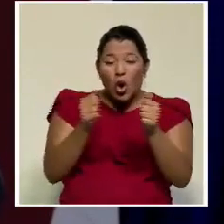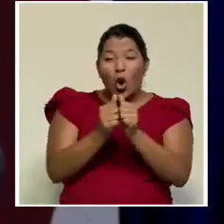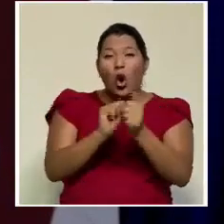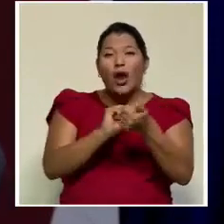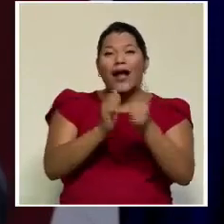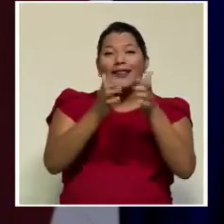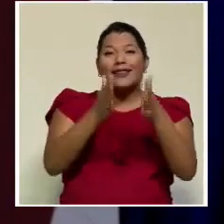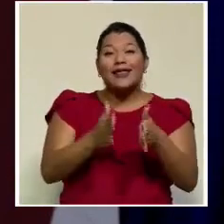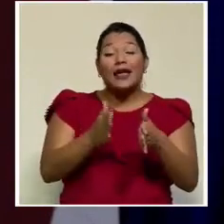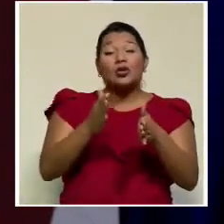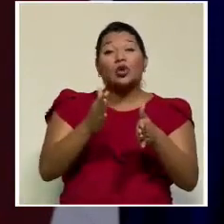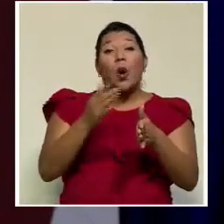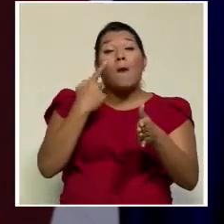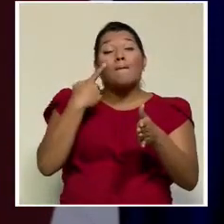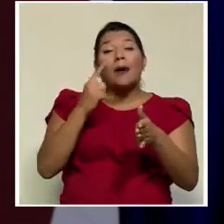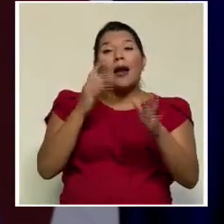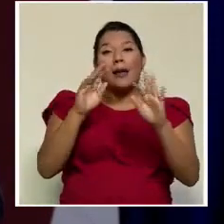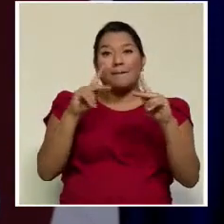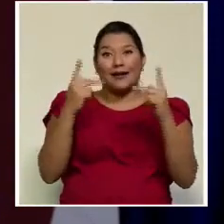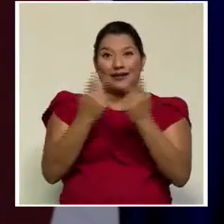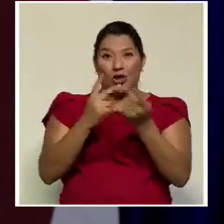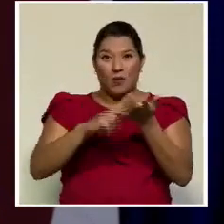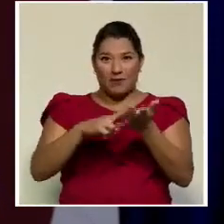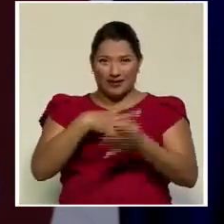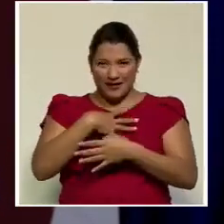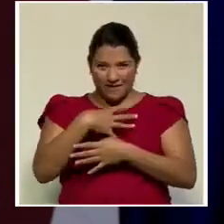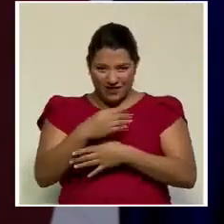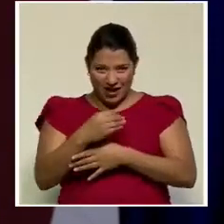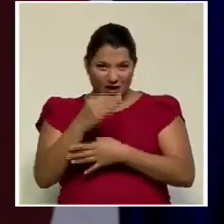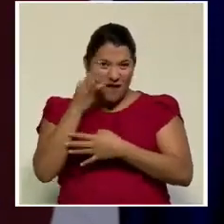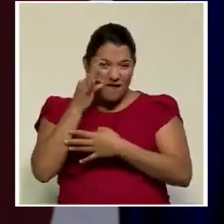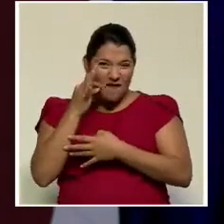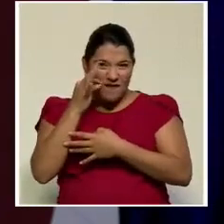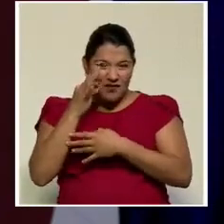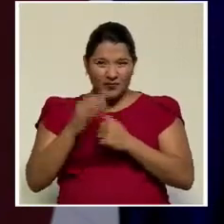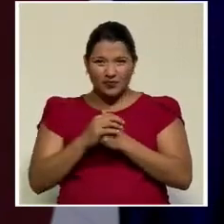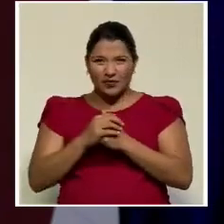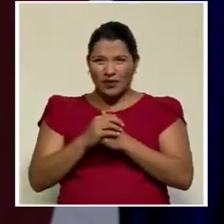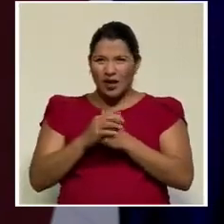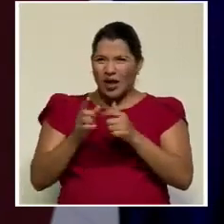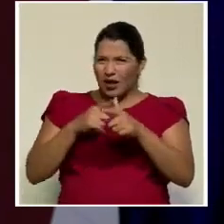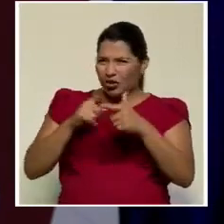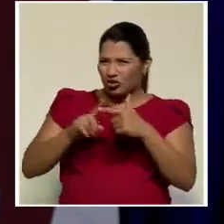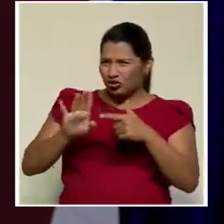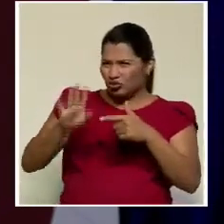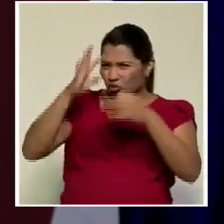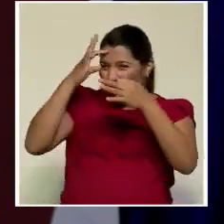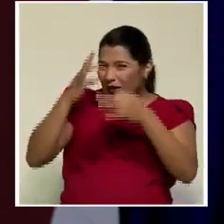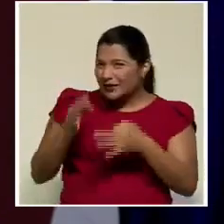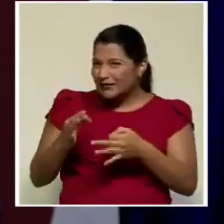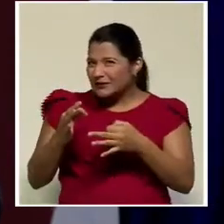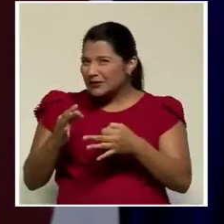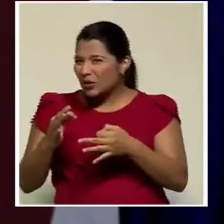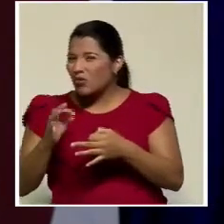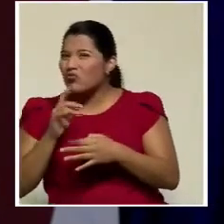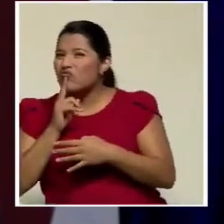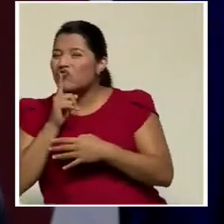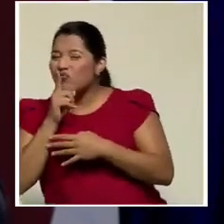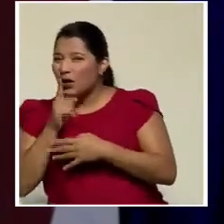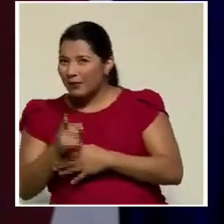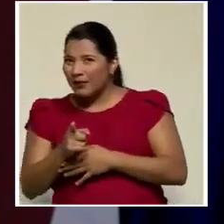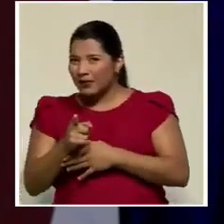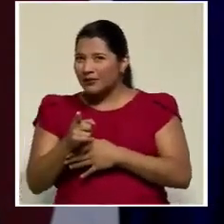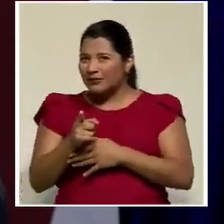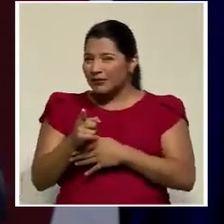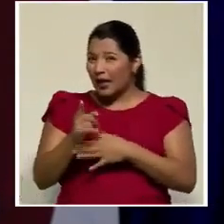circunstancias que le invitamos a ver cuánto hubo de cálculo en la decisión de Araya, a quién o a quienes